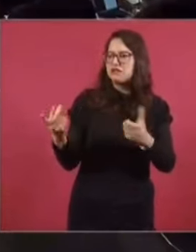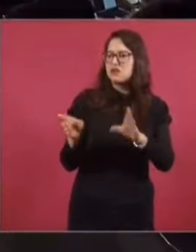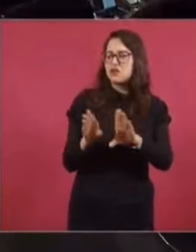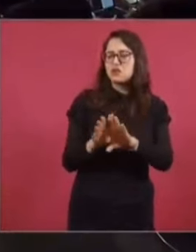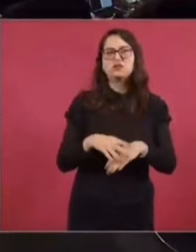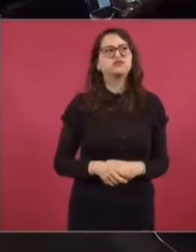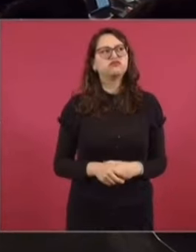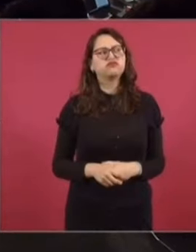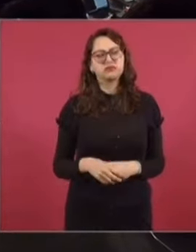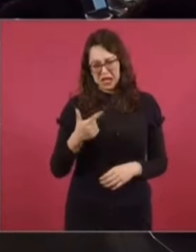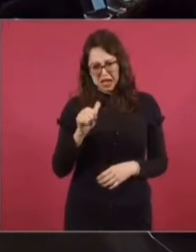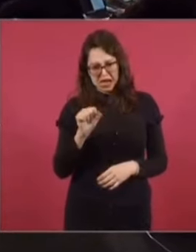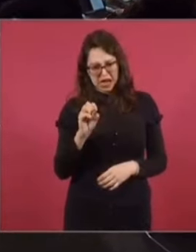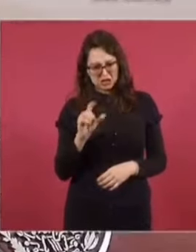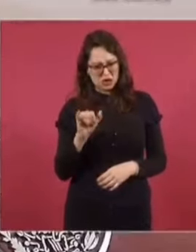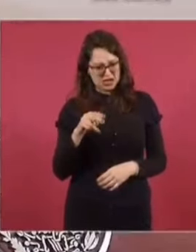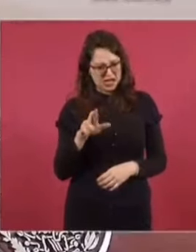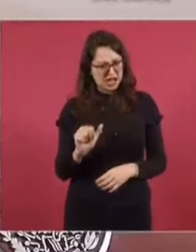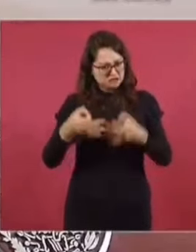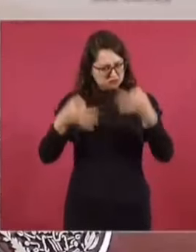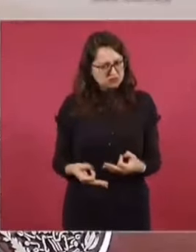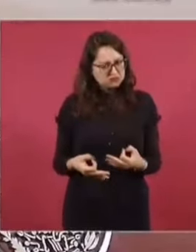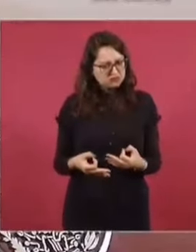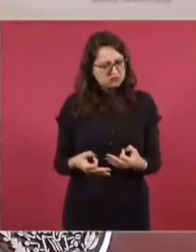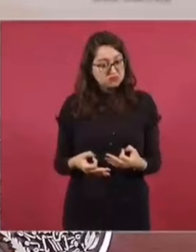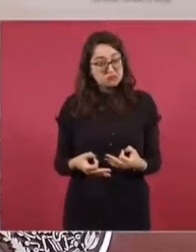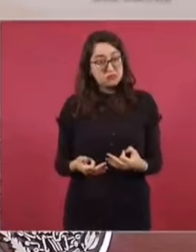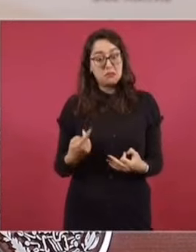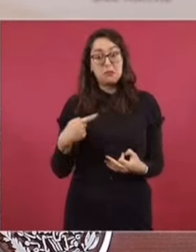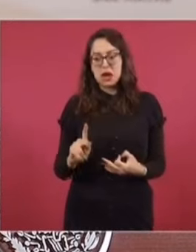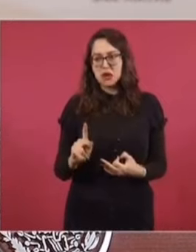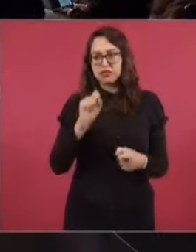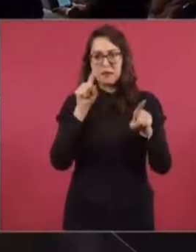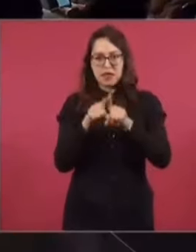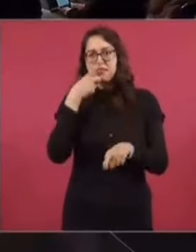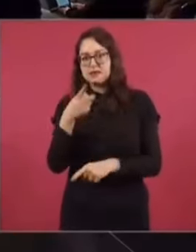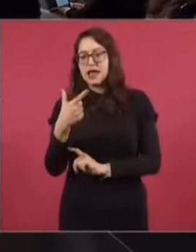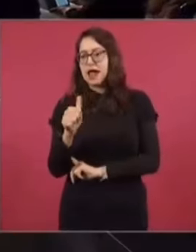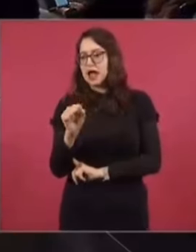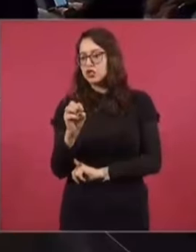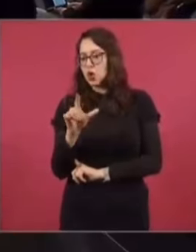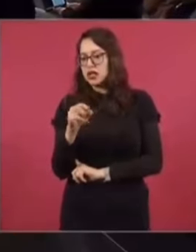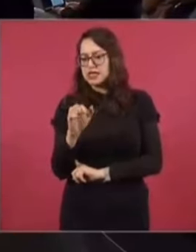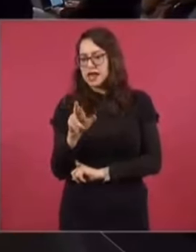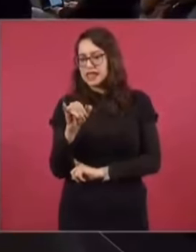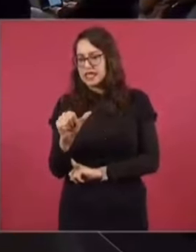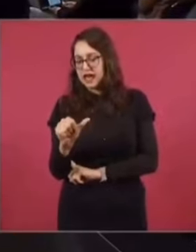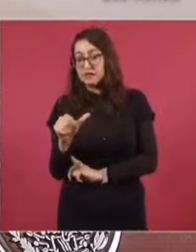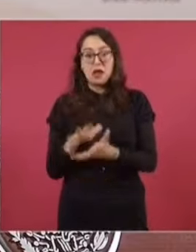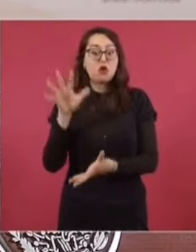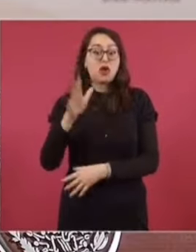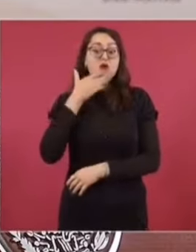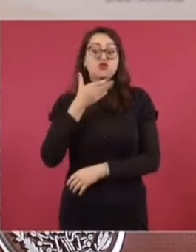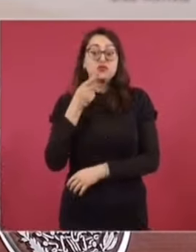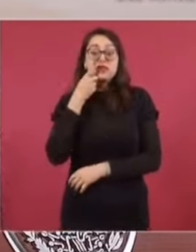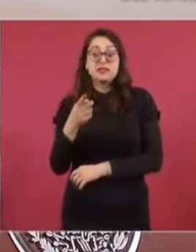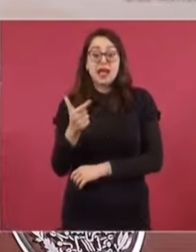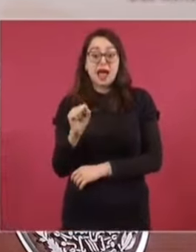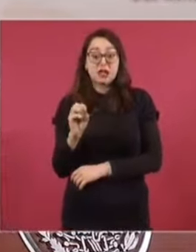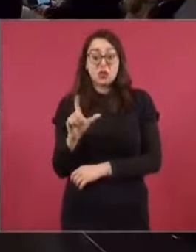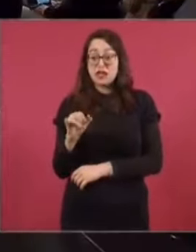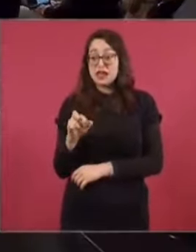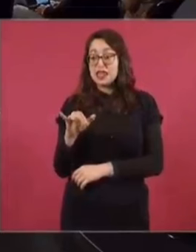Sí, es gasolinera, lo correcto. Pero se habla de gasolinería, ¿no? Lo más común es gasolinería. ¿Cómo se usa?